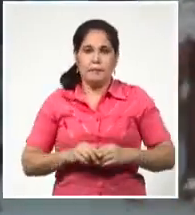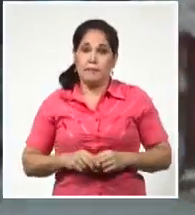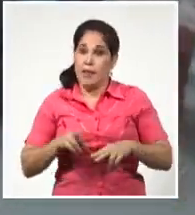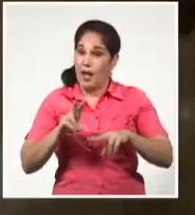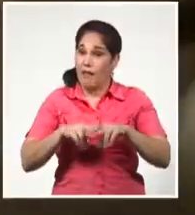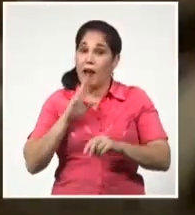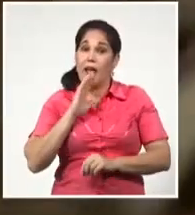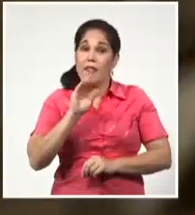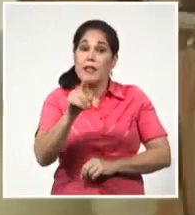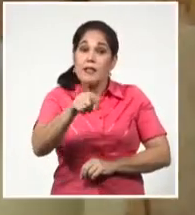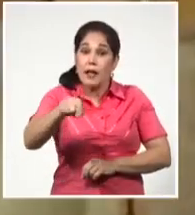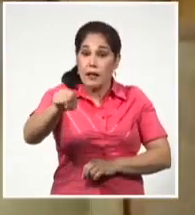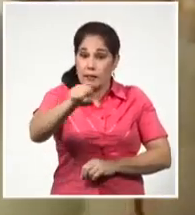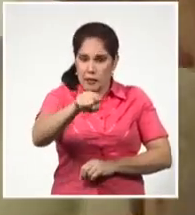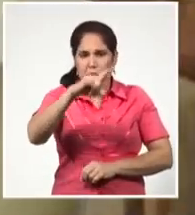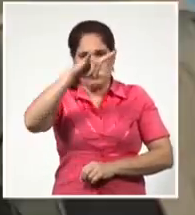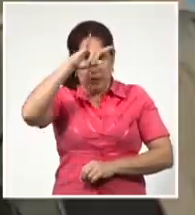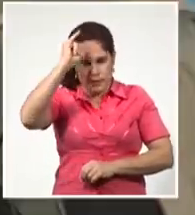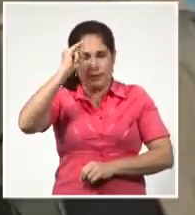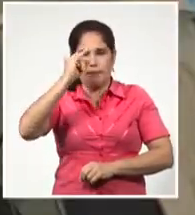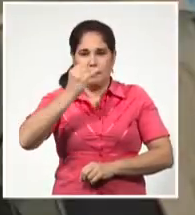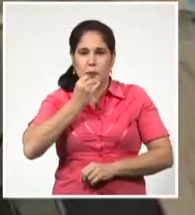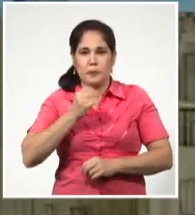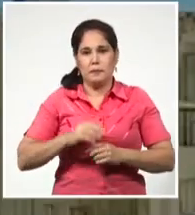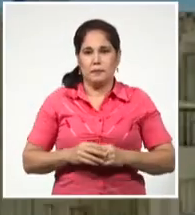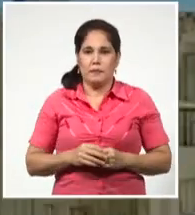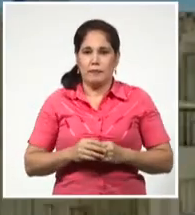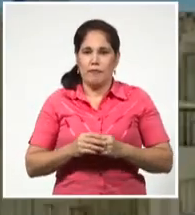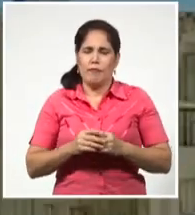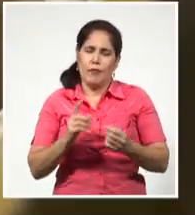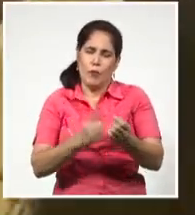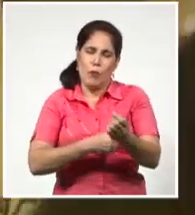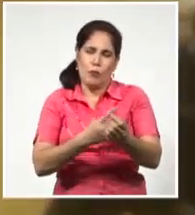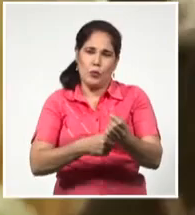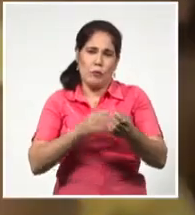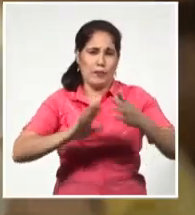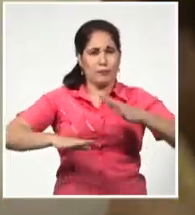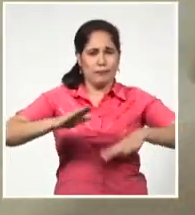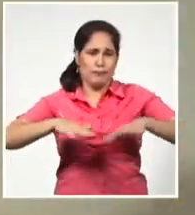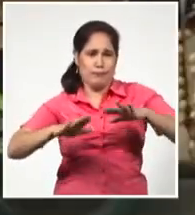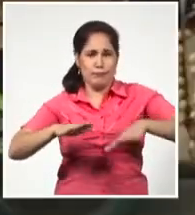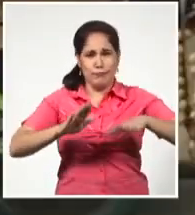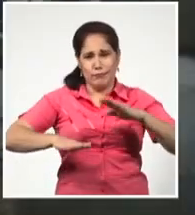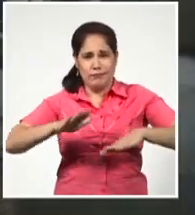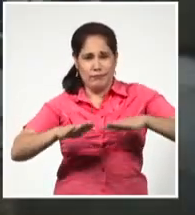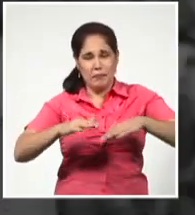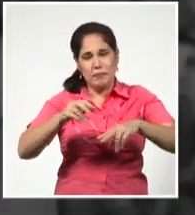dice a usted que sí. Consumbre de darle una vuelta a las ceibas de noche.